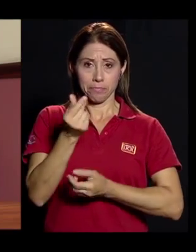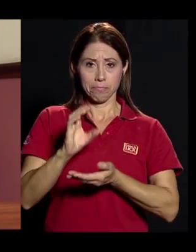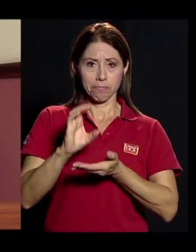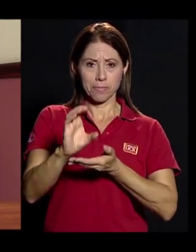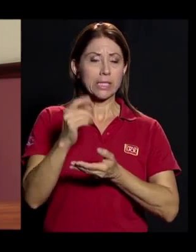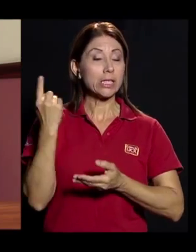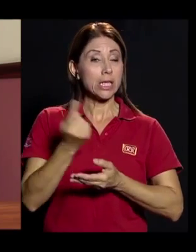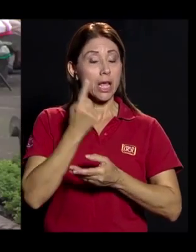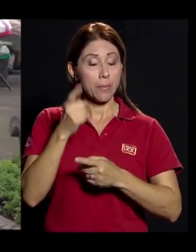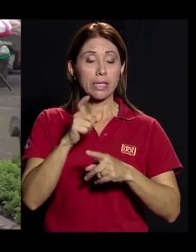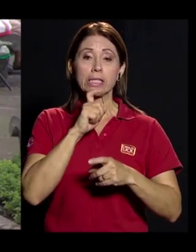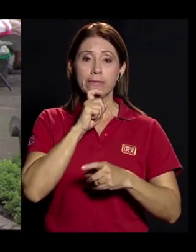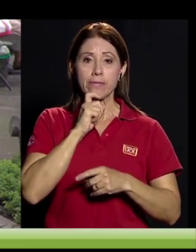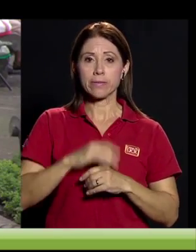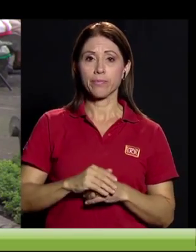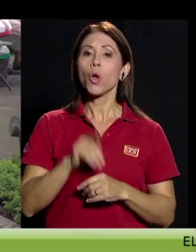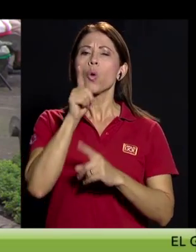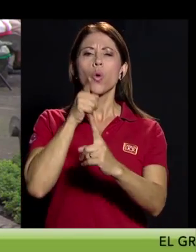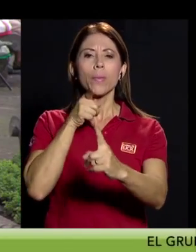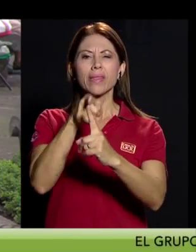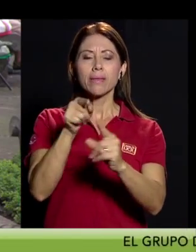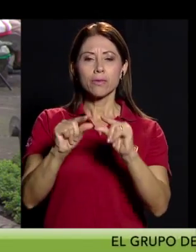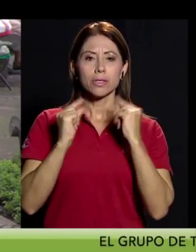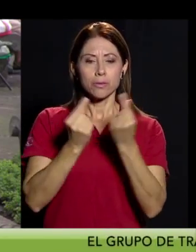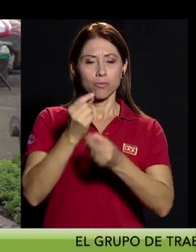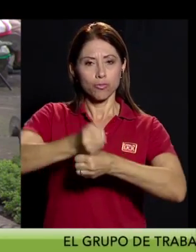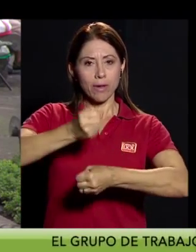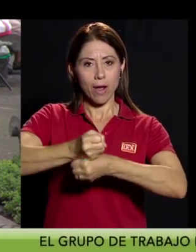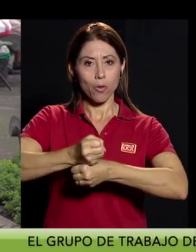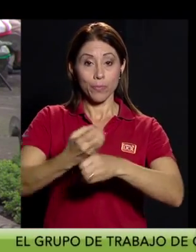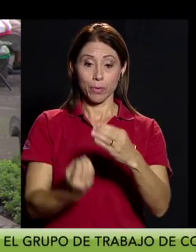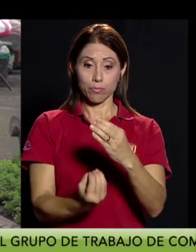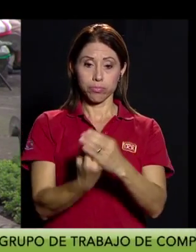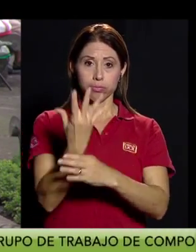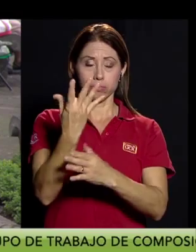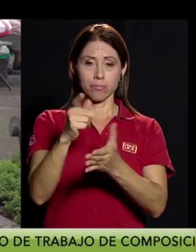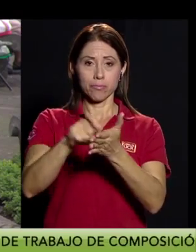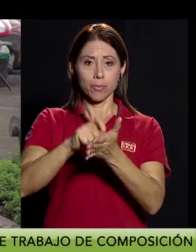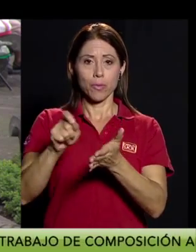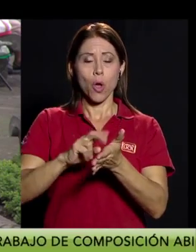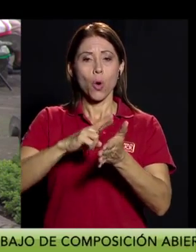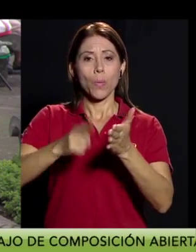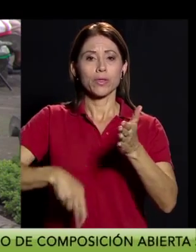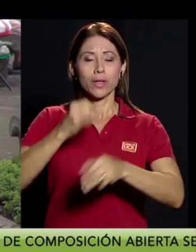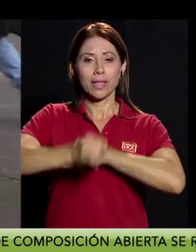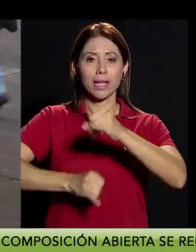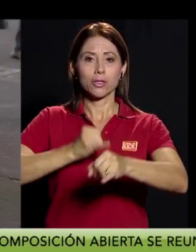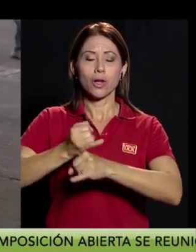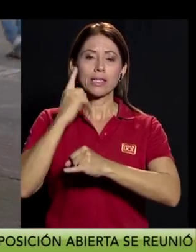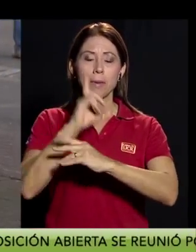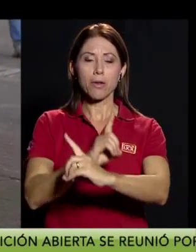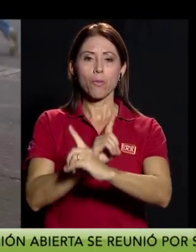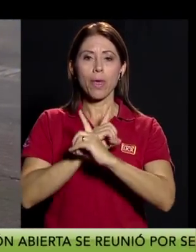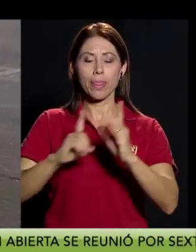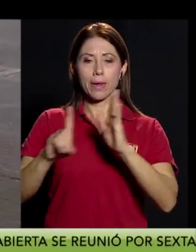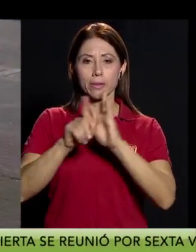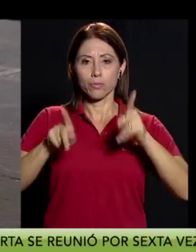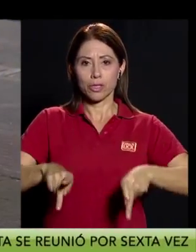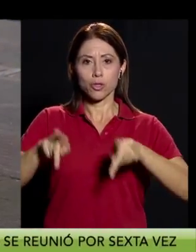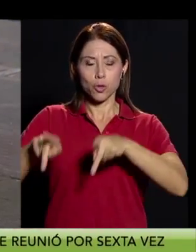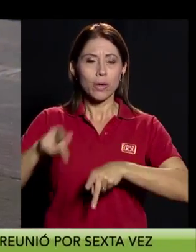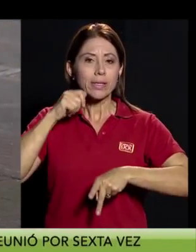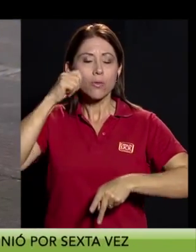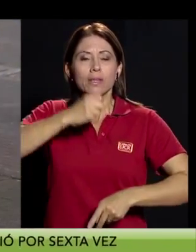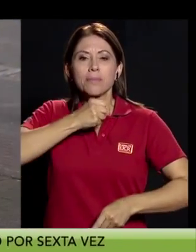engorrosísimo. Uno de los propósitos de este grupo de trabajo es la creación de la Convención Internacional por los Derechos de las Personas Adultas